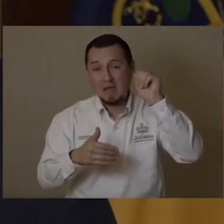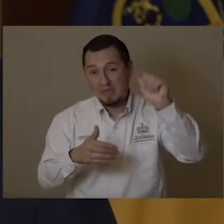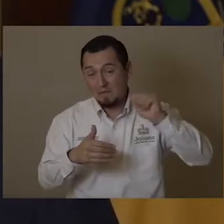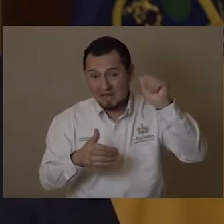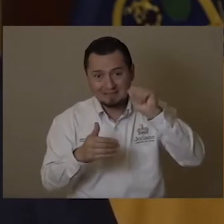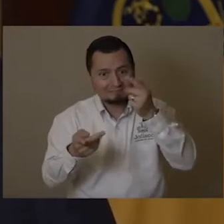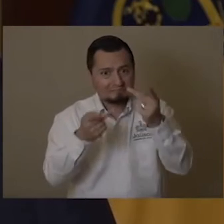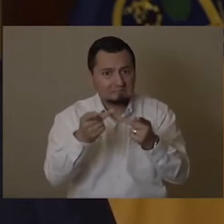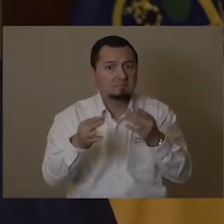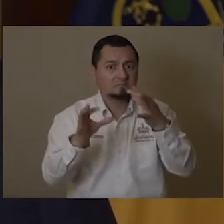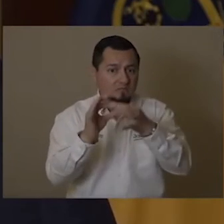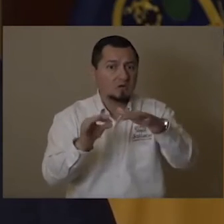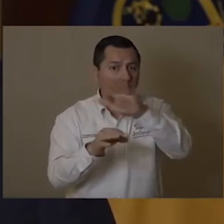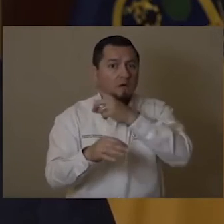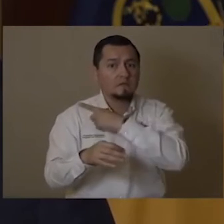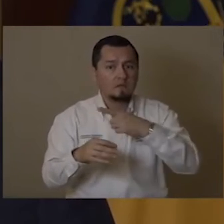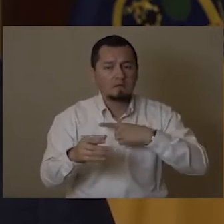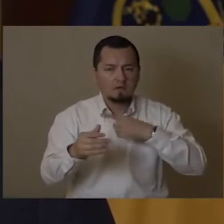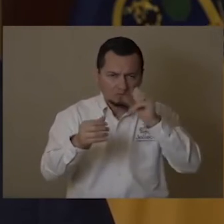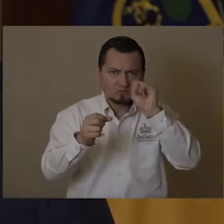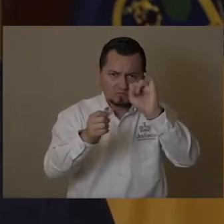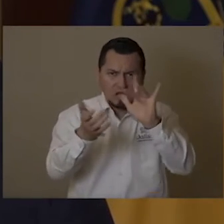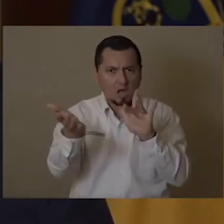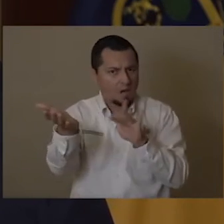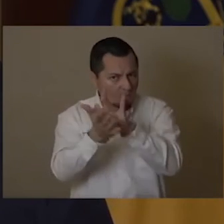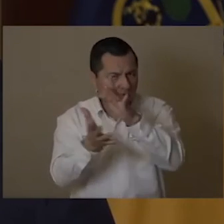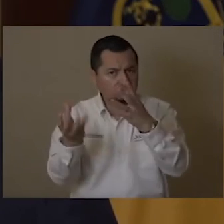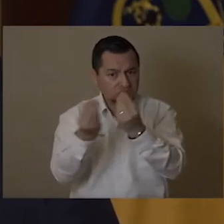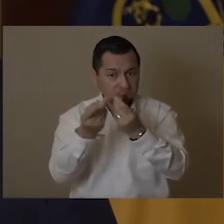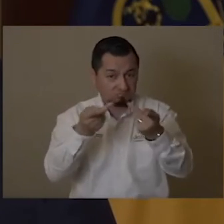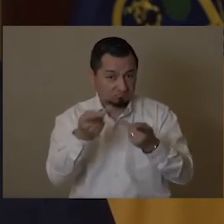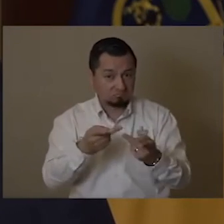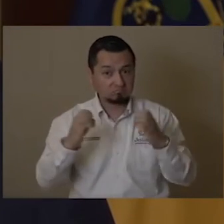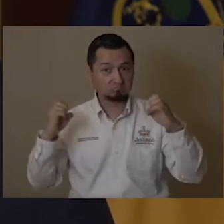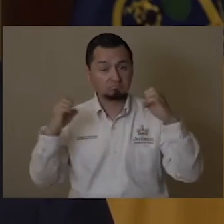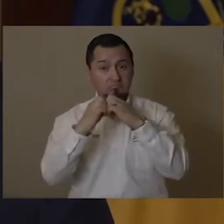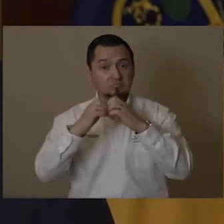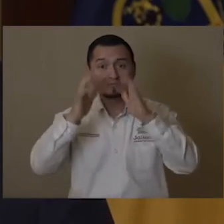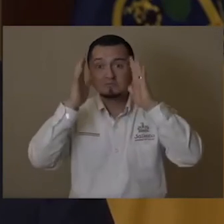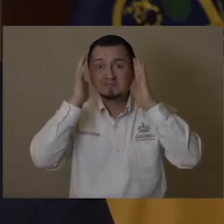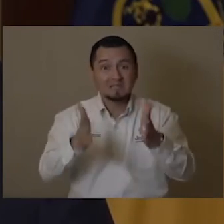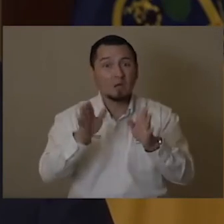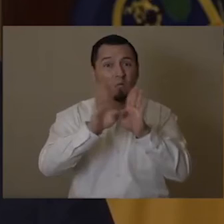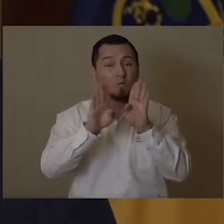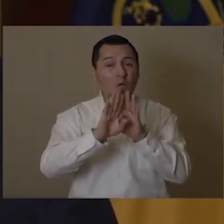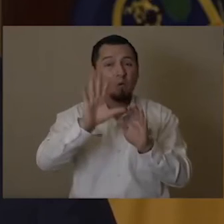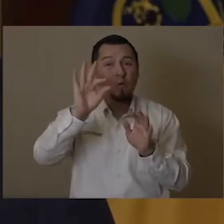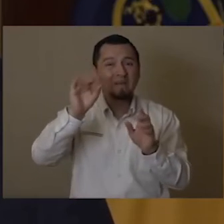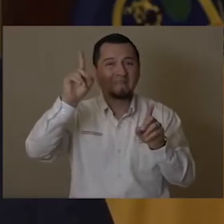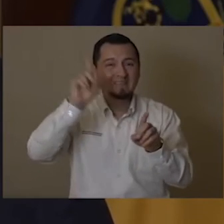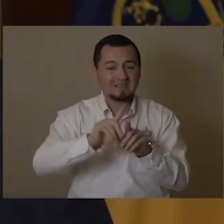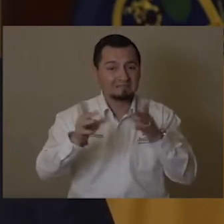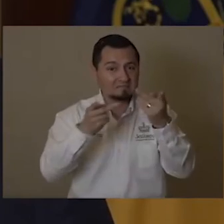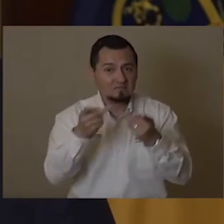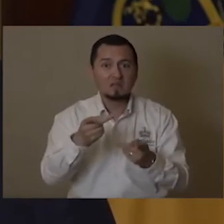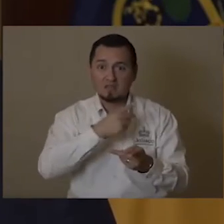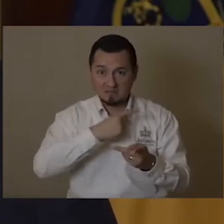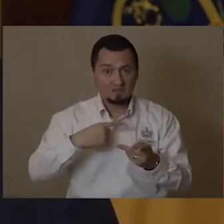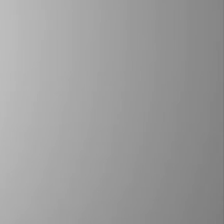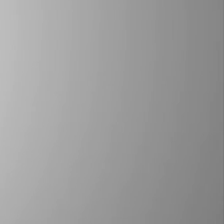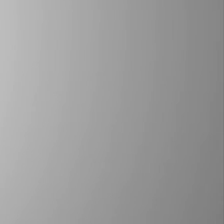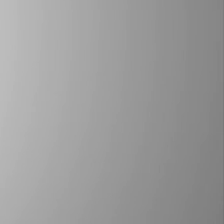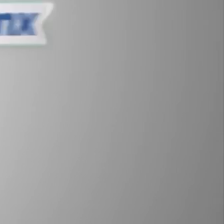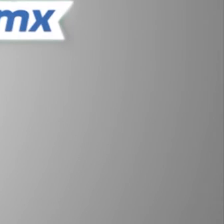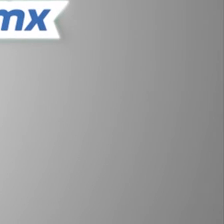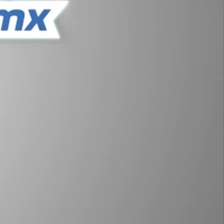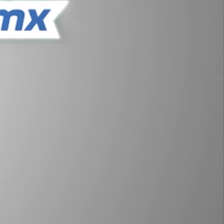los calicienses que respondamos al llamado que ha hecho el presidente de México para iniciar una nueva etapa de aislamiento social hasta el día 19 de abril.